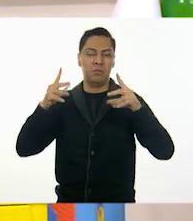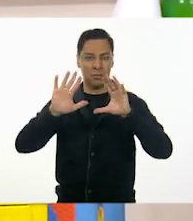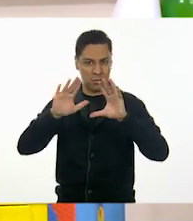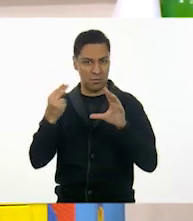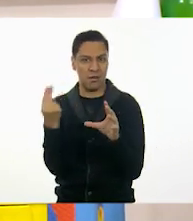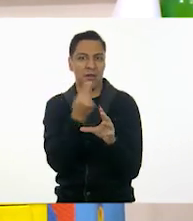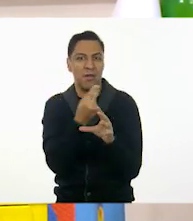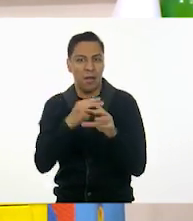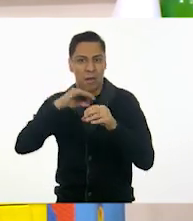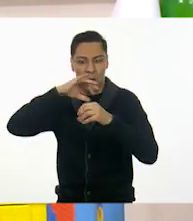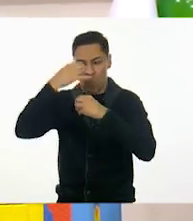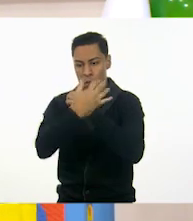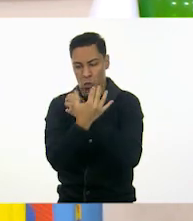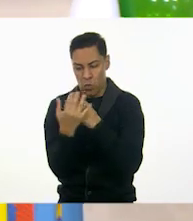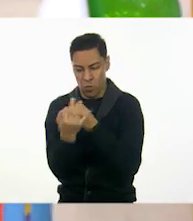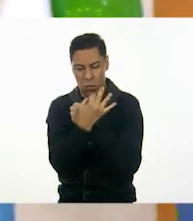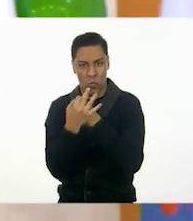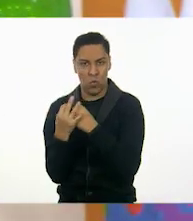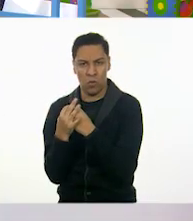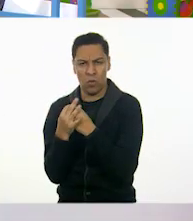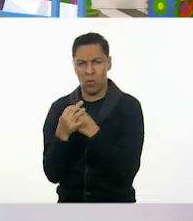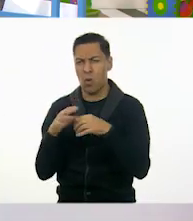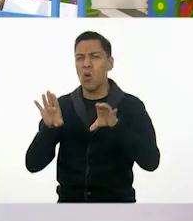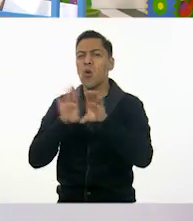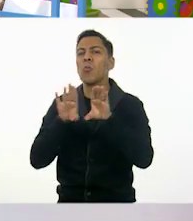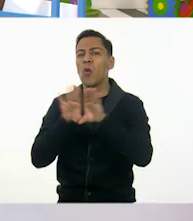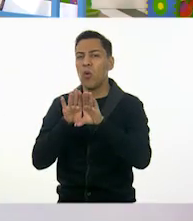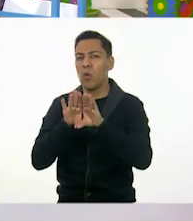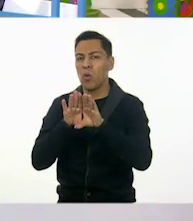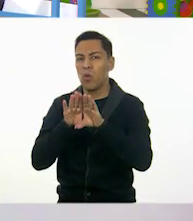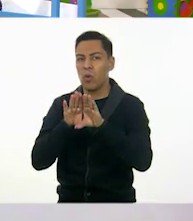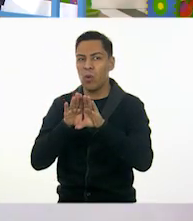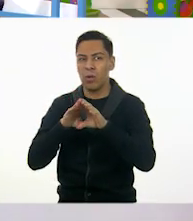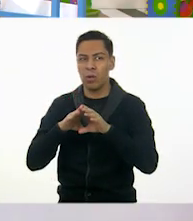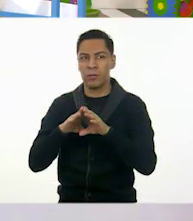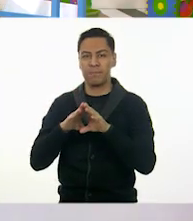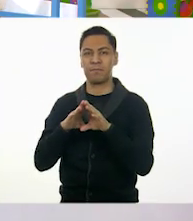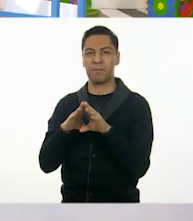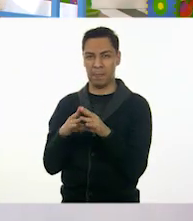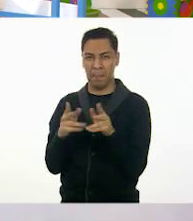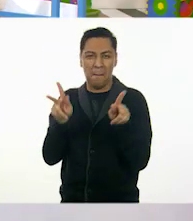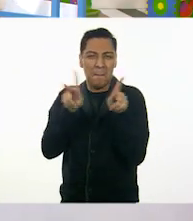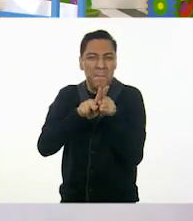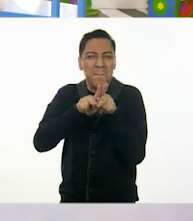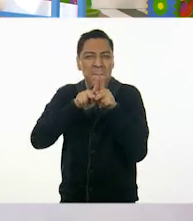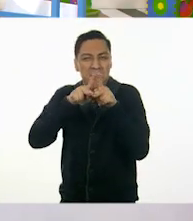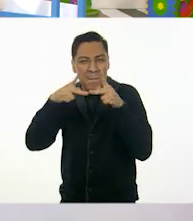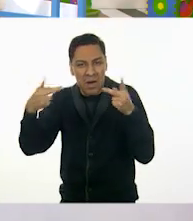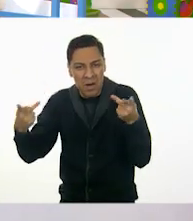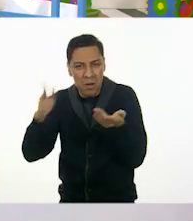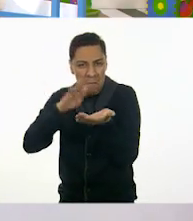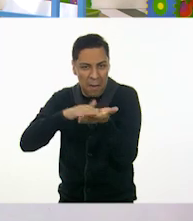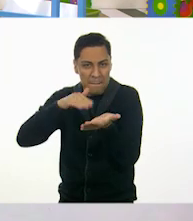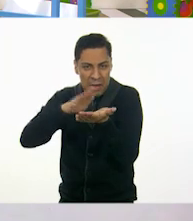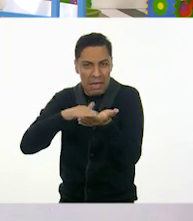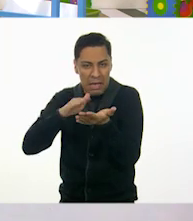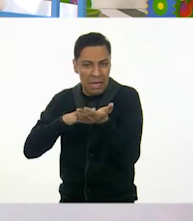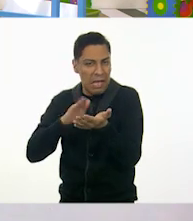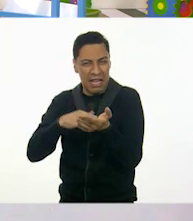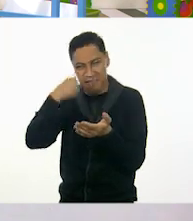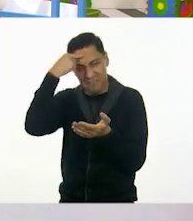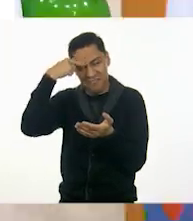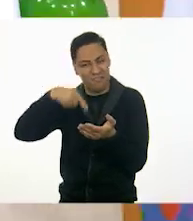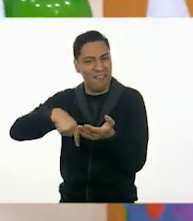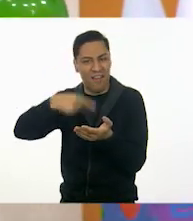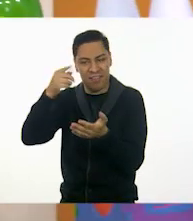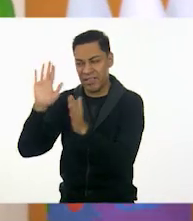necesitamos protegerlo. Y lo vamos a proteger con periódico. Periódico. Muy bien. Este es muy fácil de conseguir. Sí,